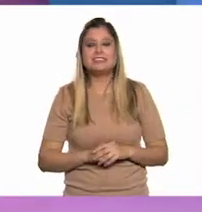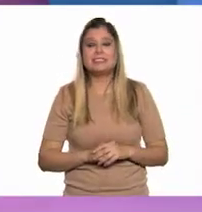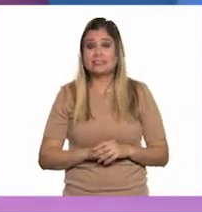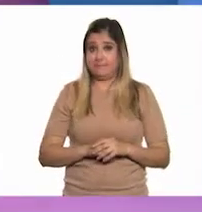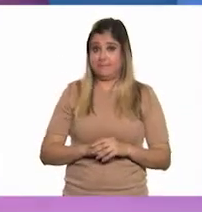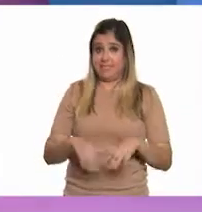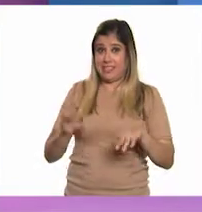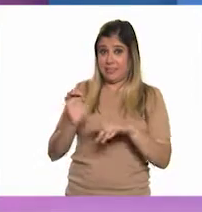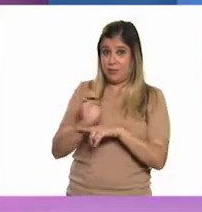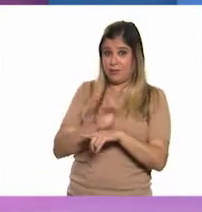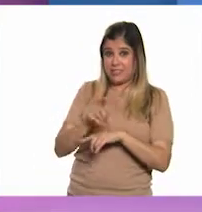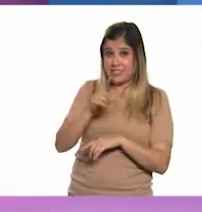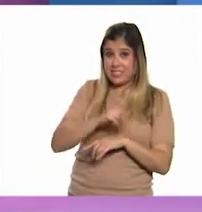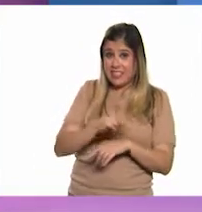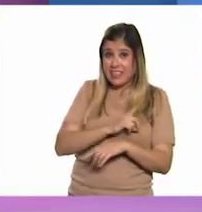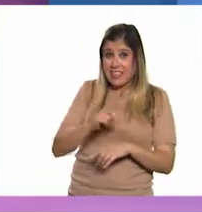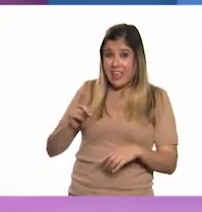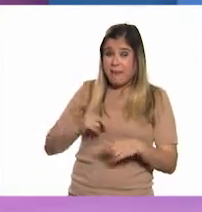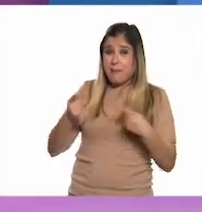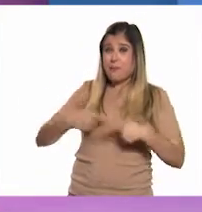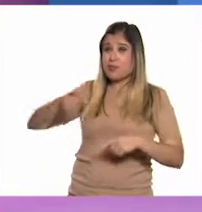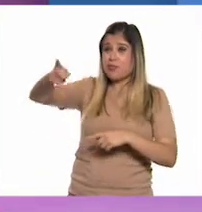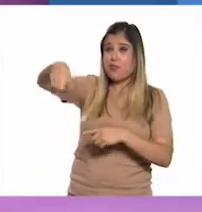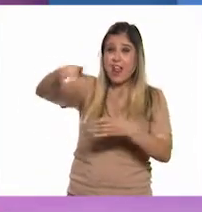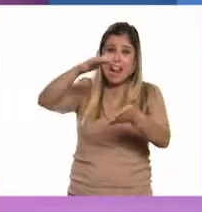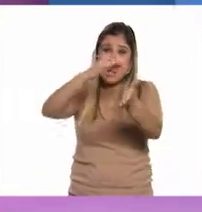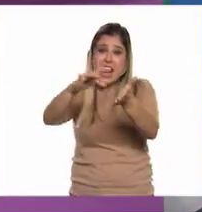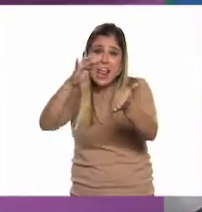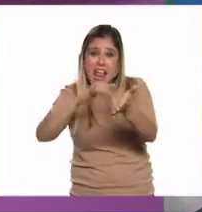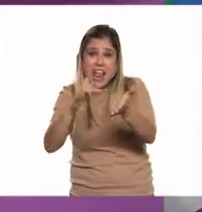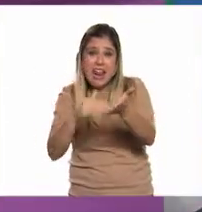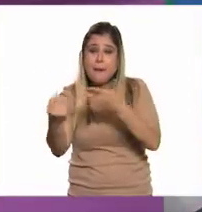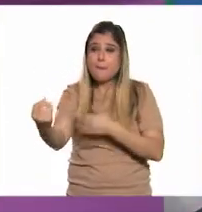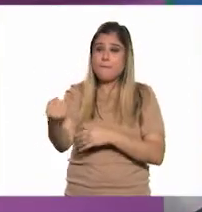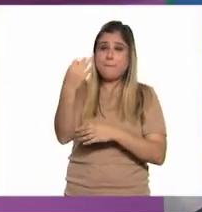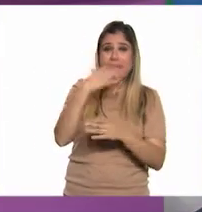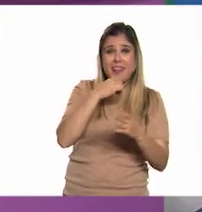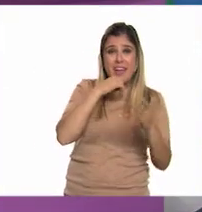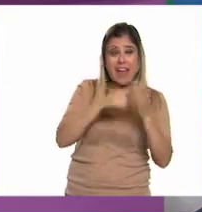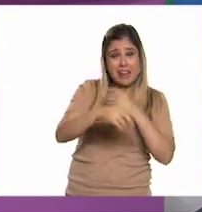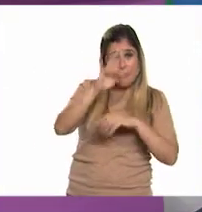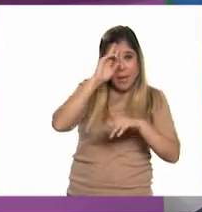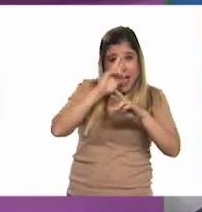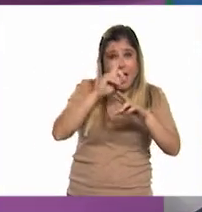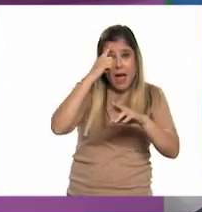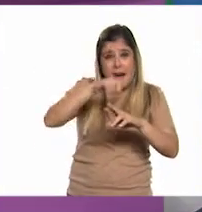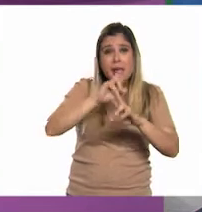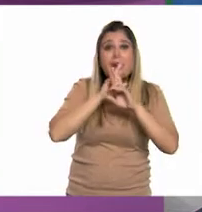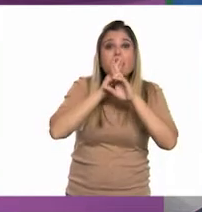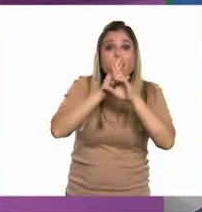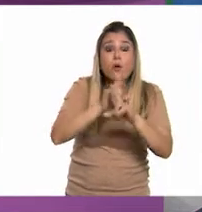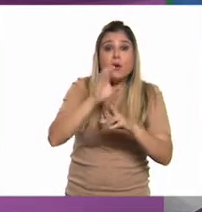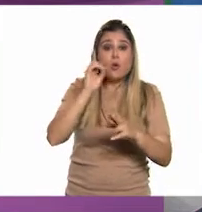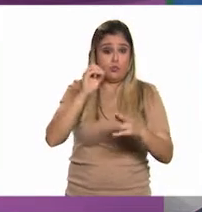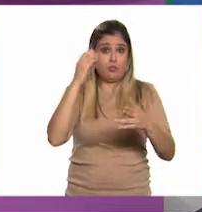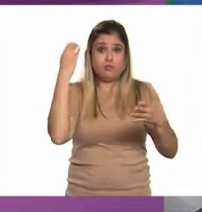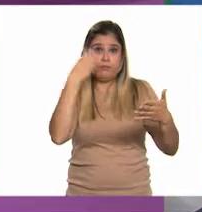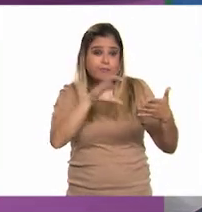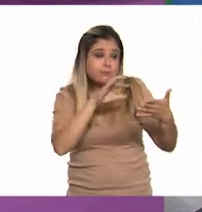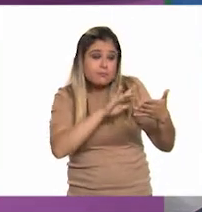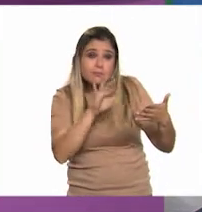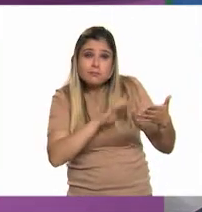Entonces, ¿debemos esperar que los lectores nos envíen una carta de respuesta o de comentarios o algo así?